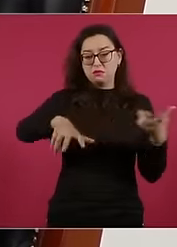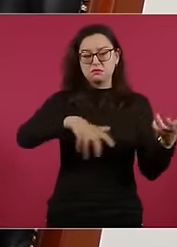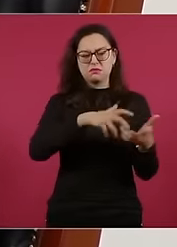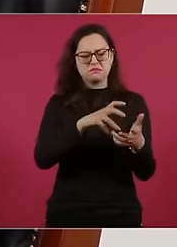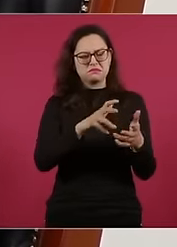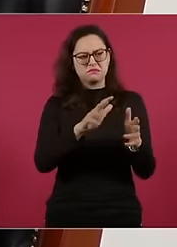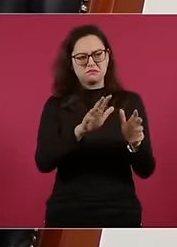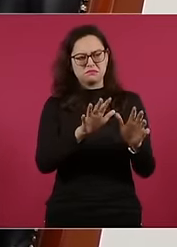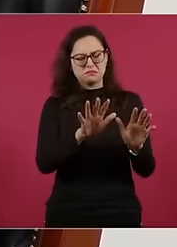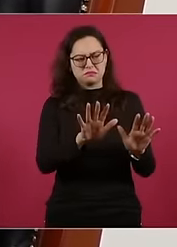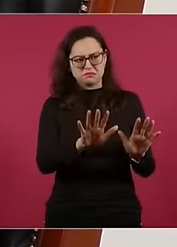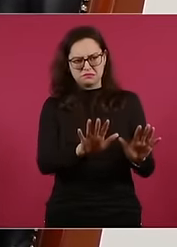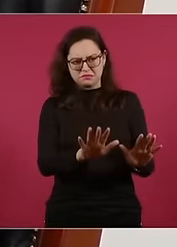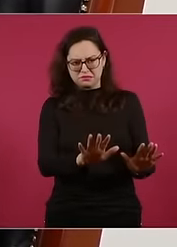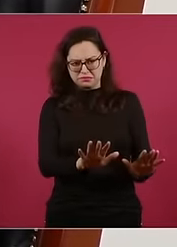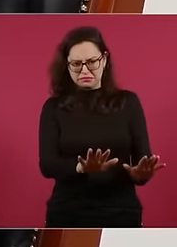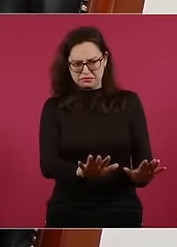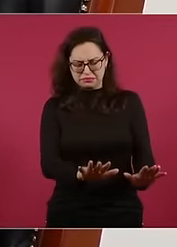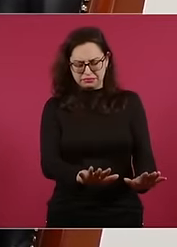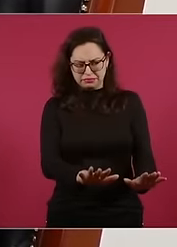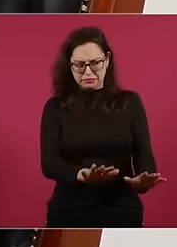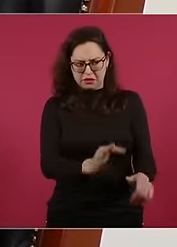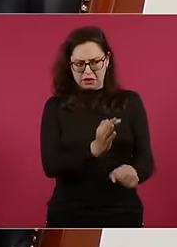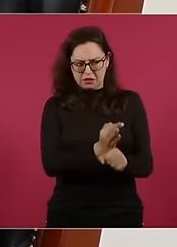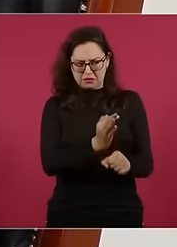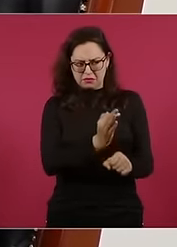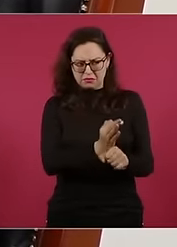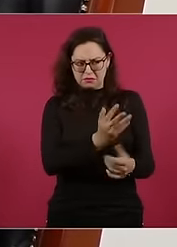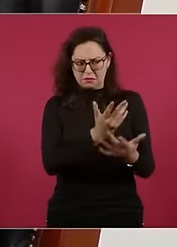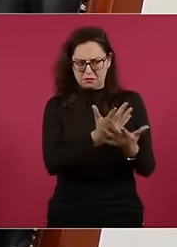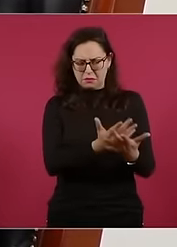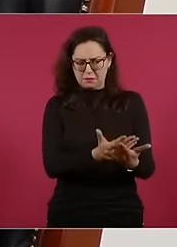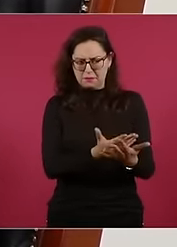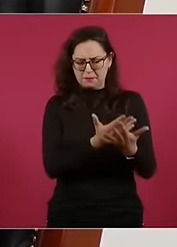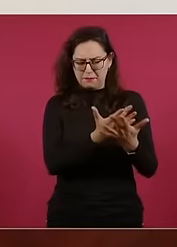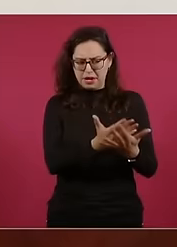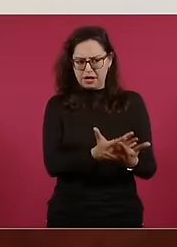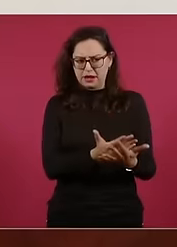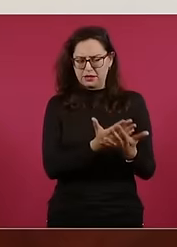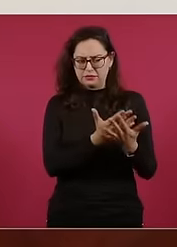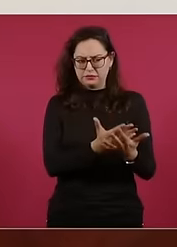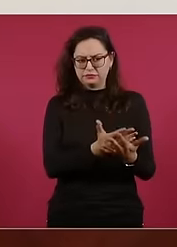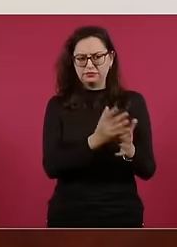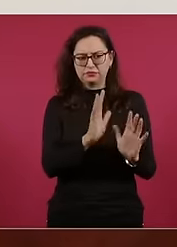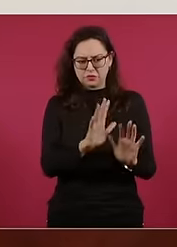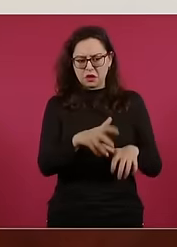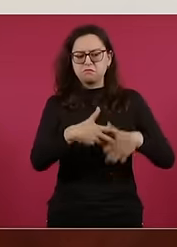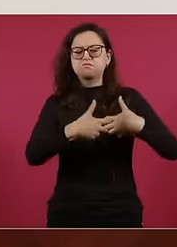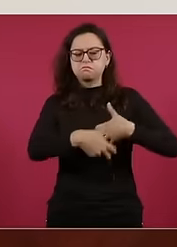las protestas se den de manera pacífica.